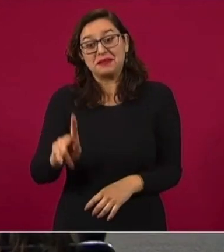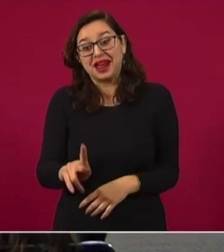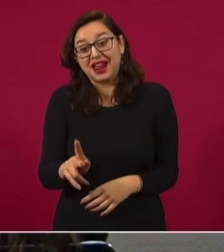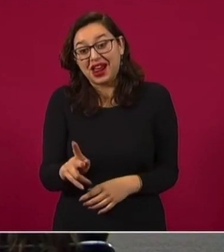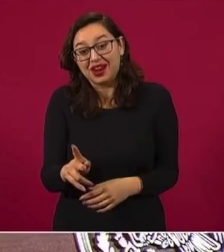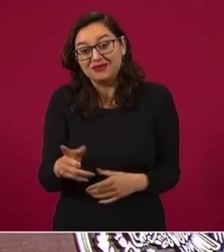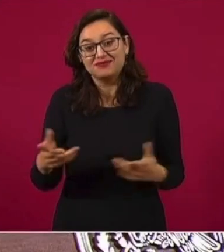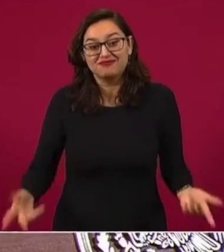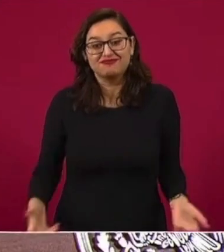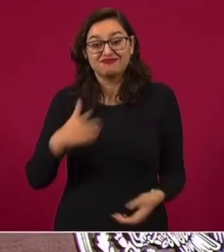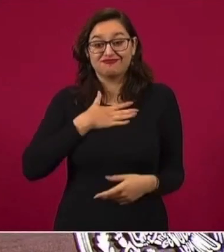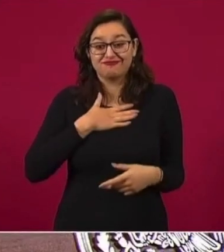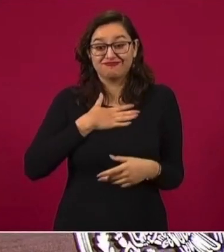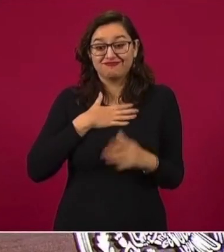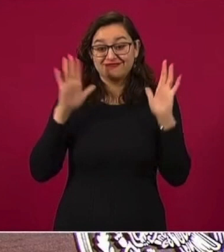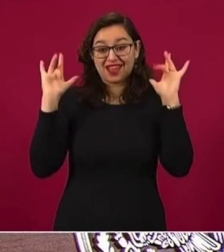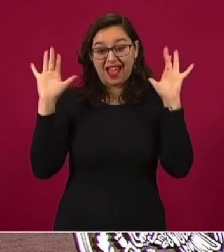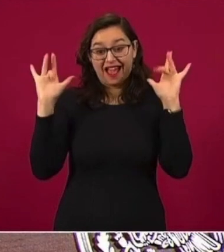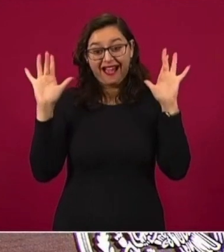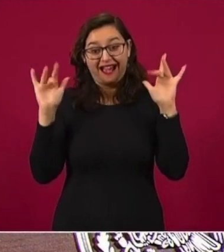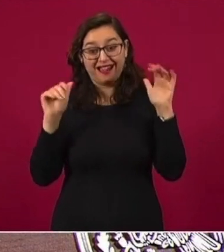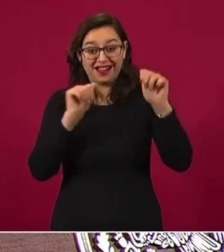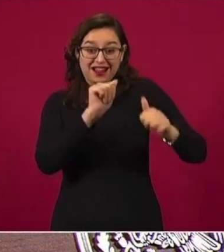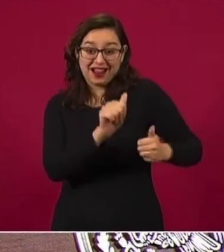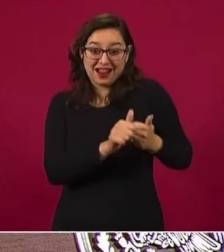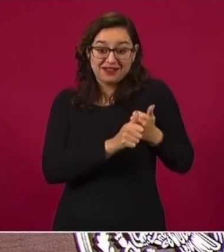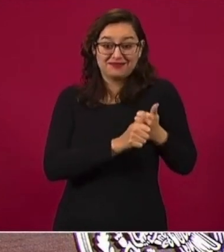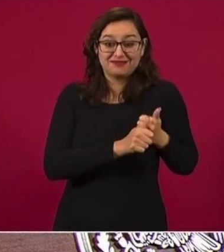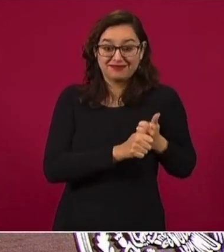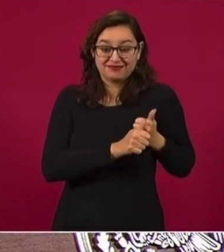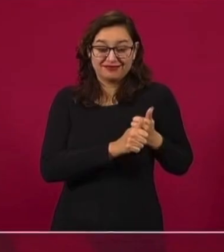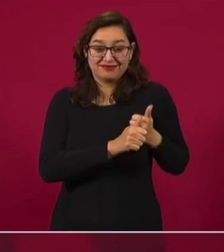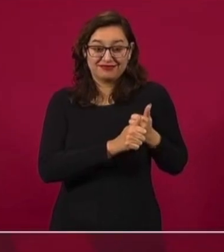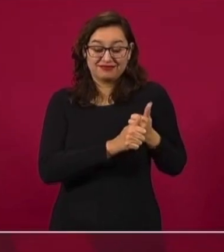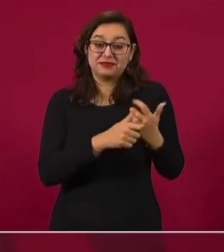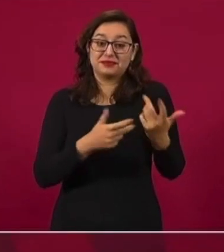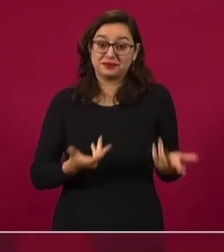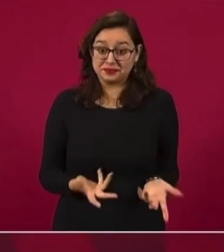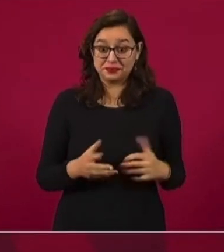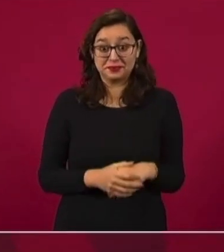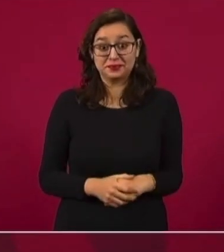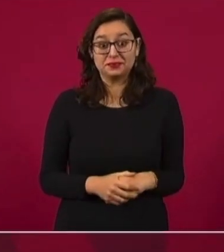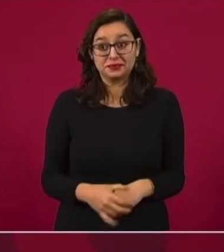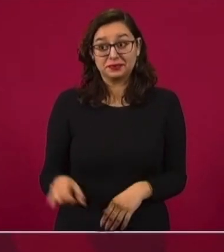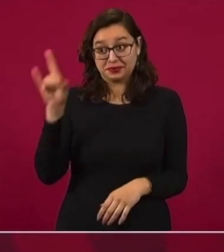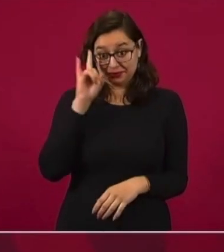y los que se juntan con el diablo les va mal.